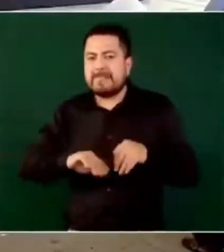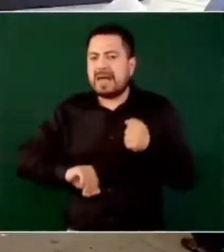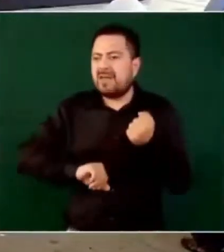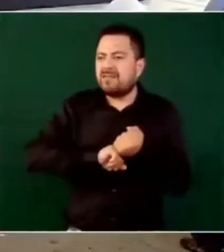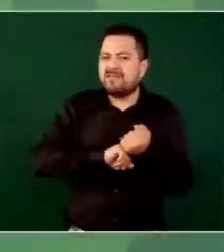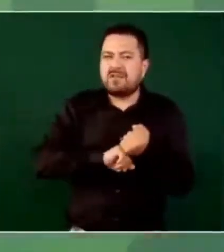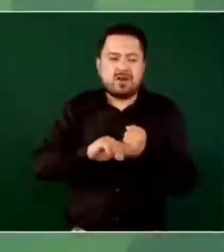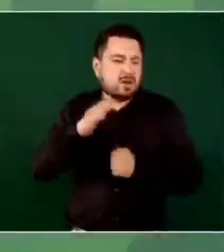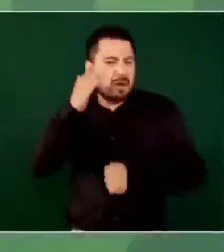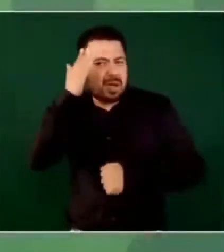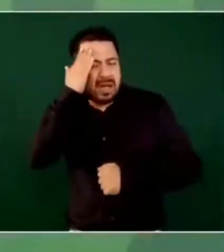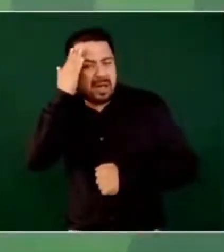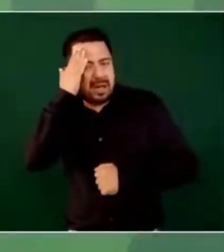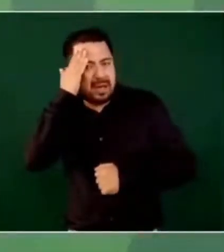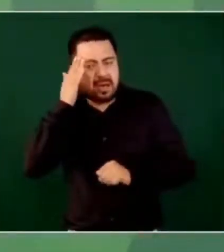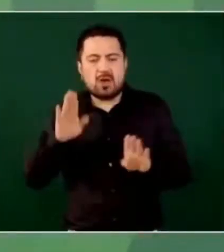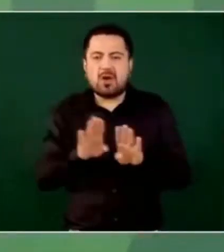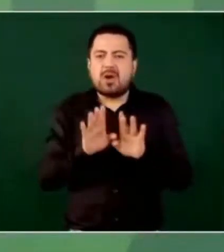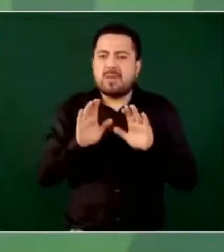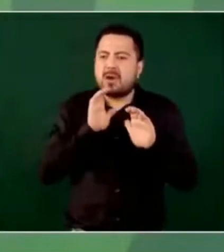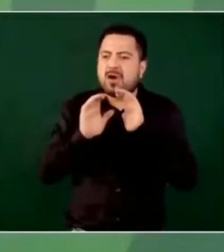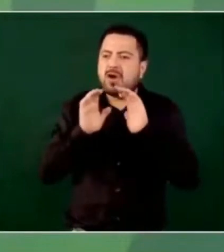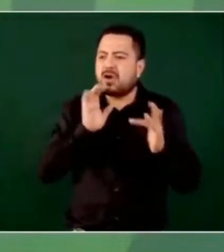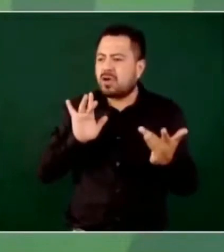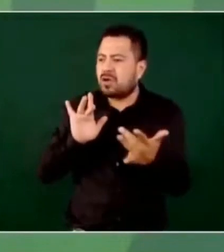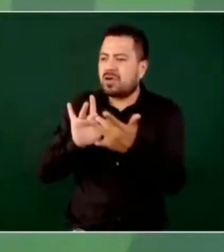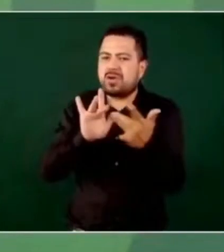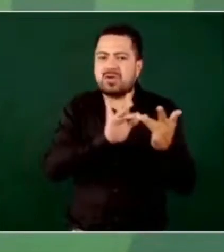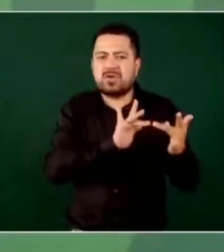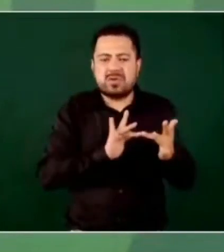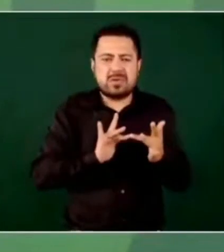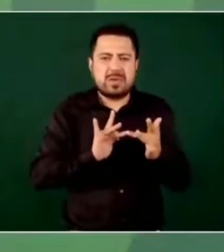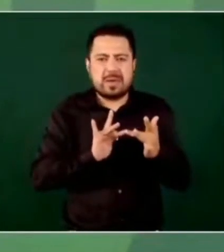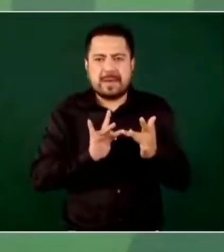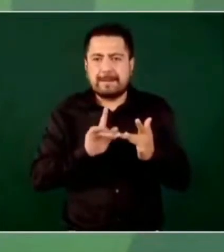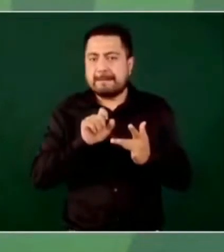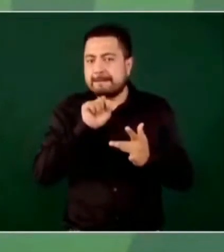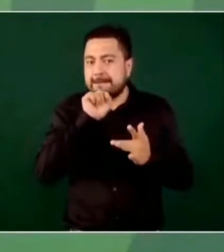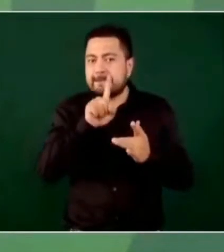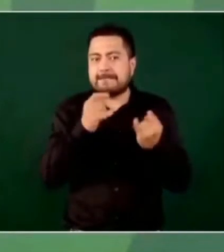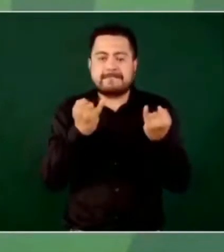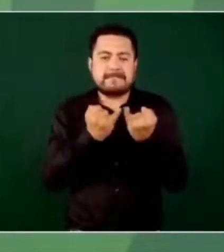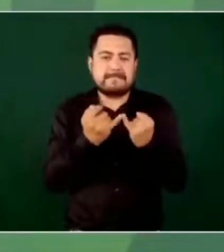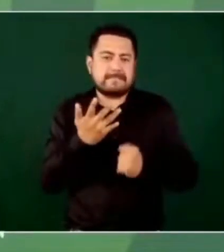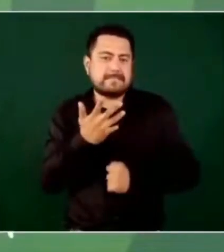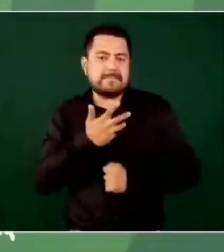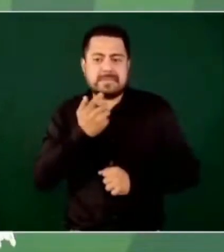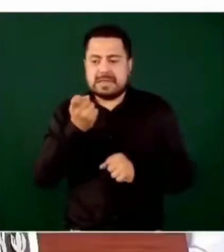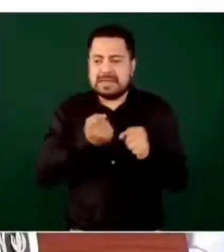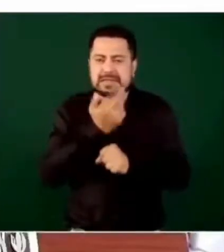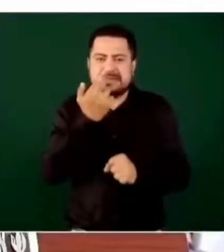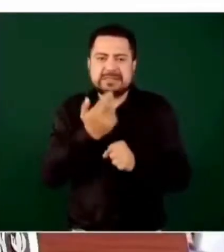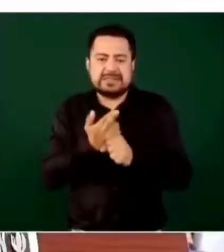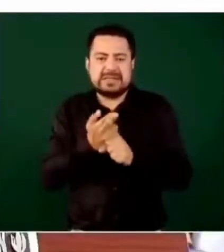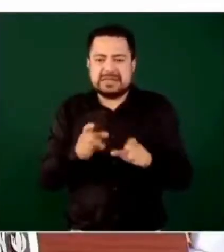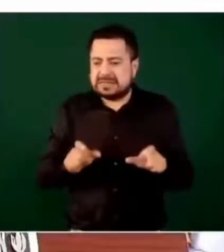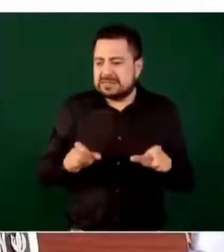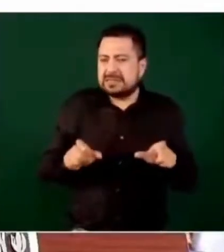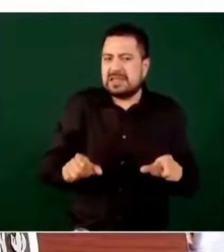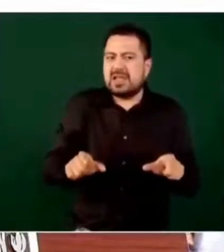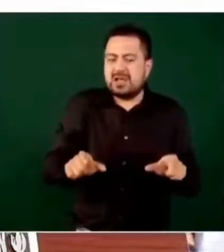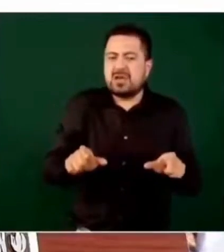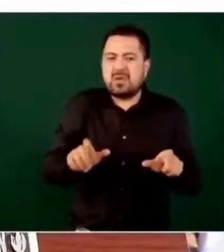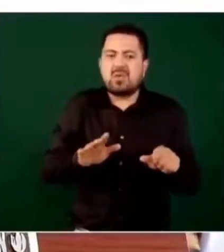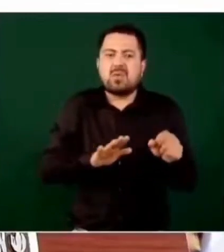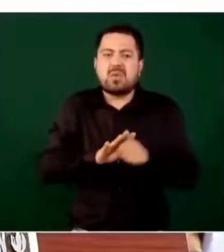las capacidades de comunicación e inteligencia. Estuvieron presentes los secretarios de Seguridad Pública de